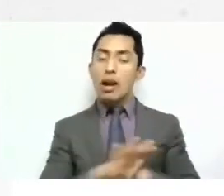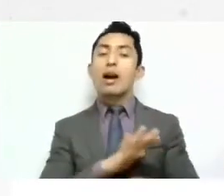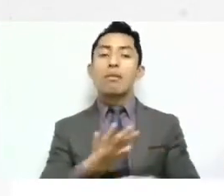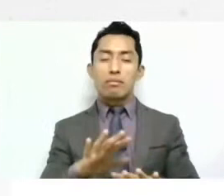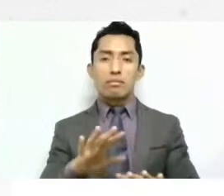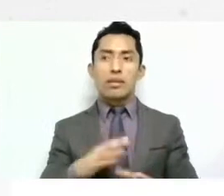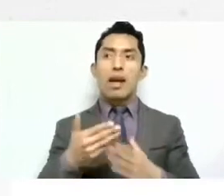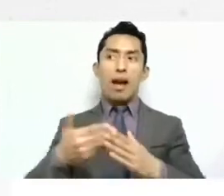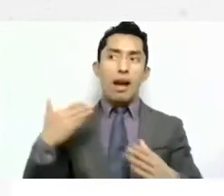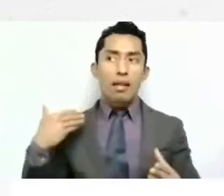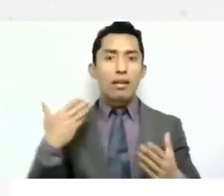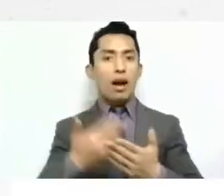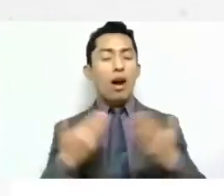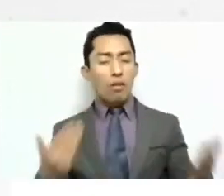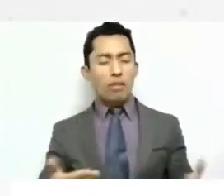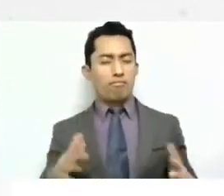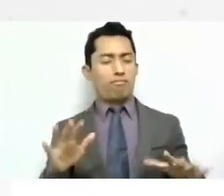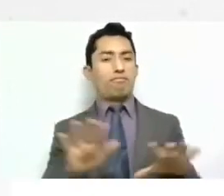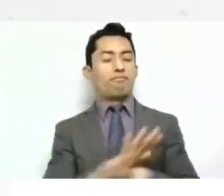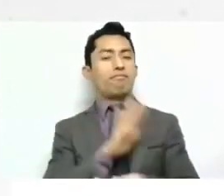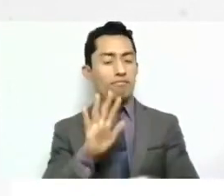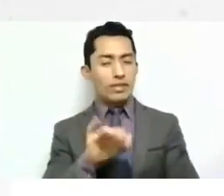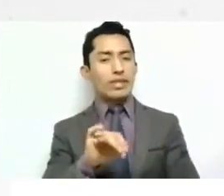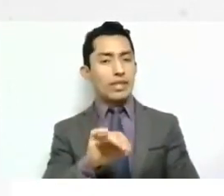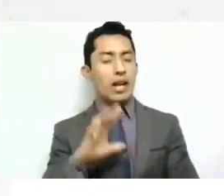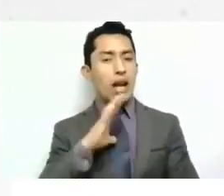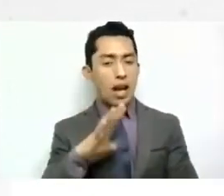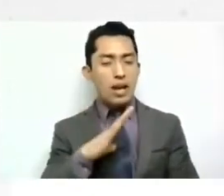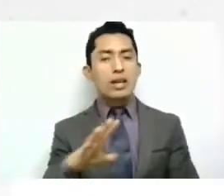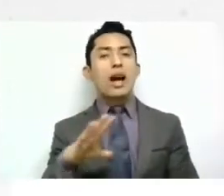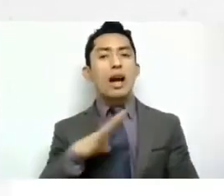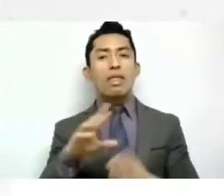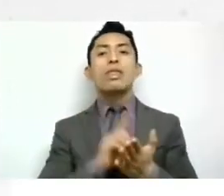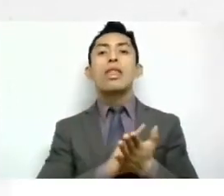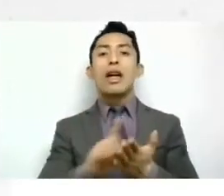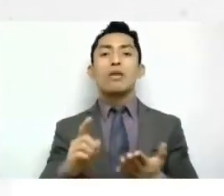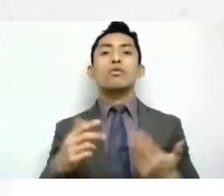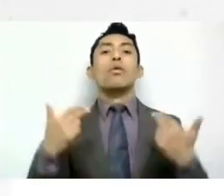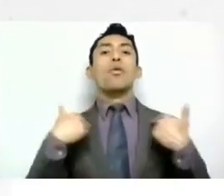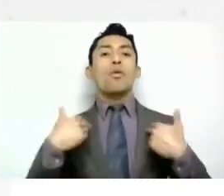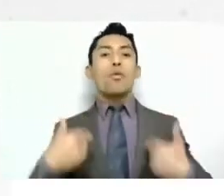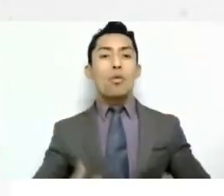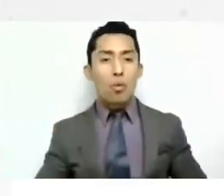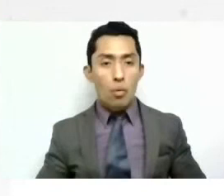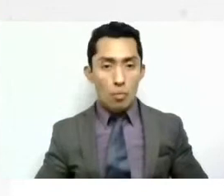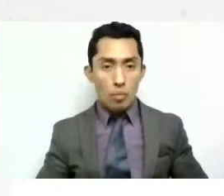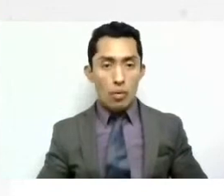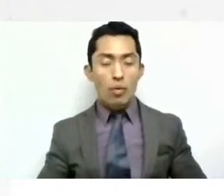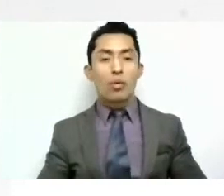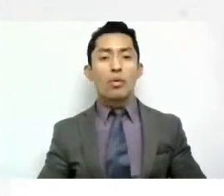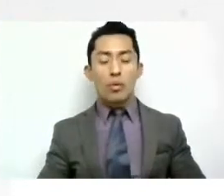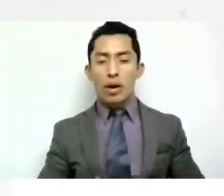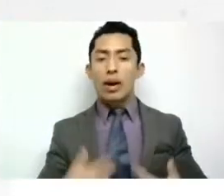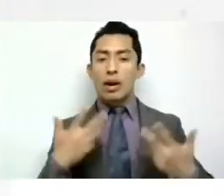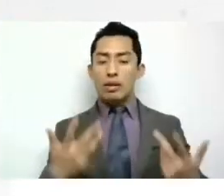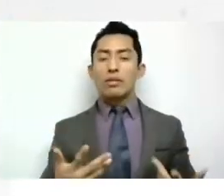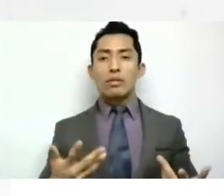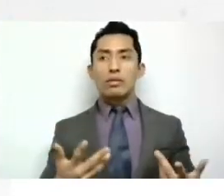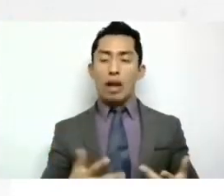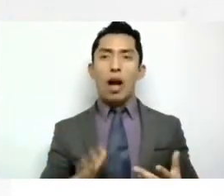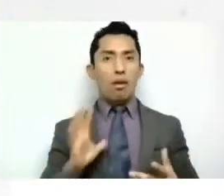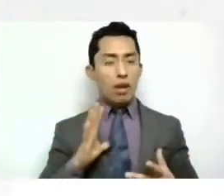las de ahora, porque ahora vemos unos derechos humanos, vemos una igualdad.